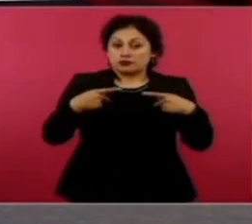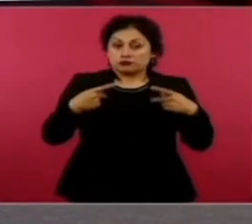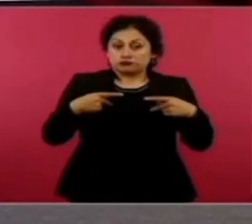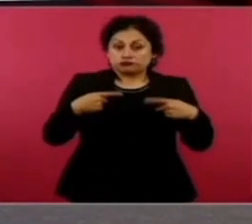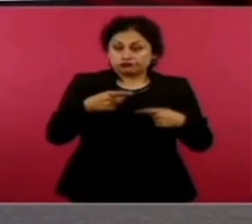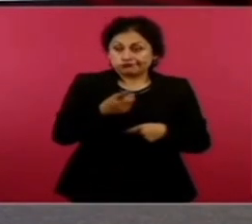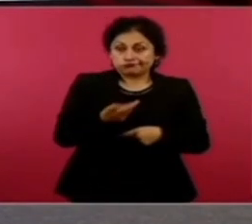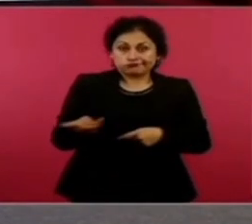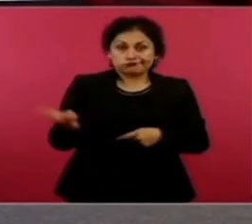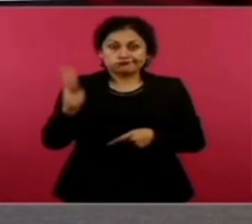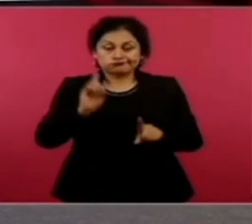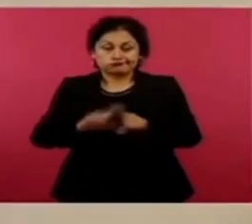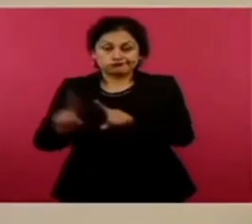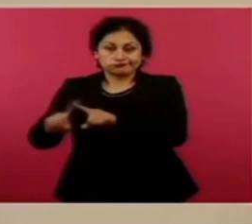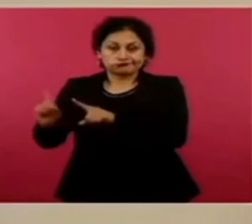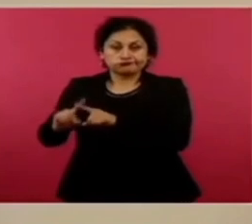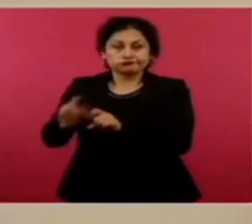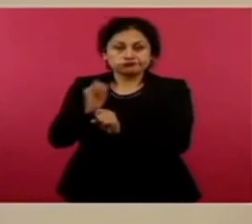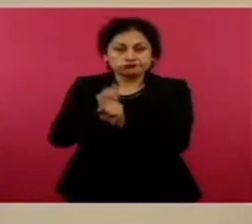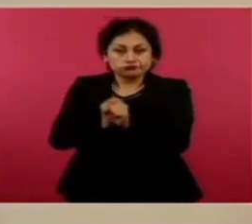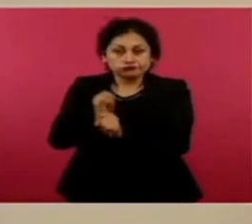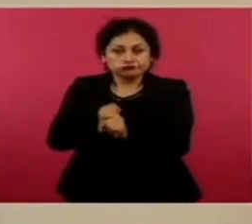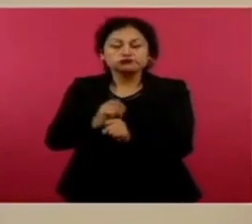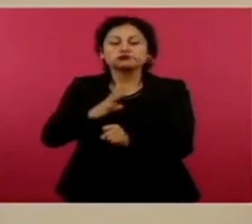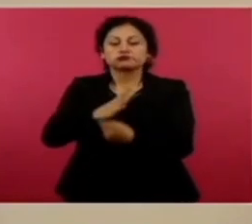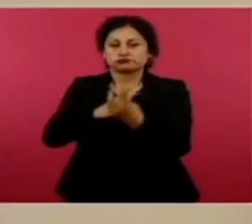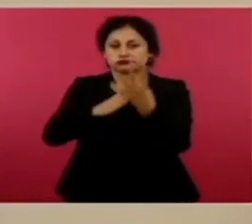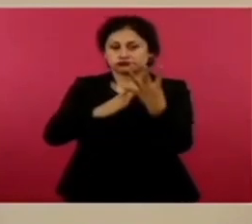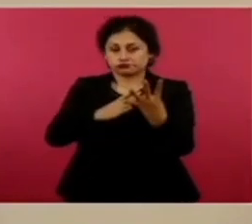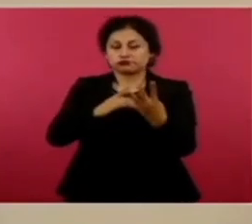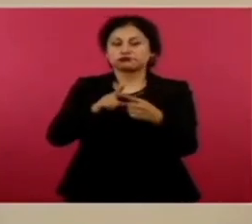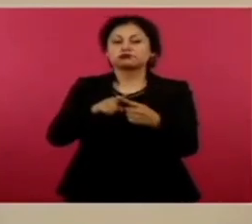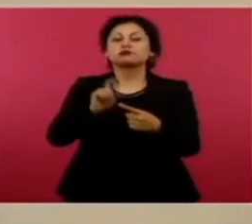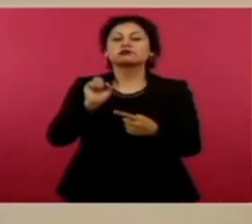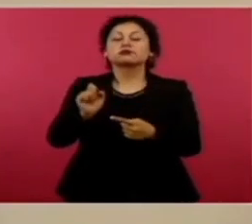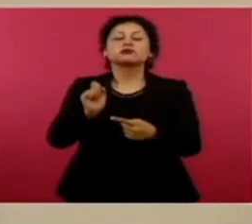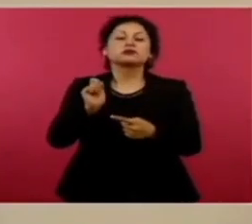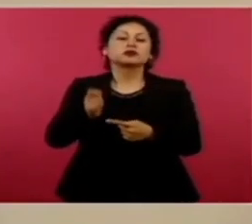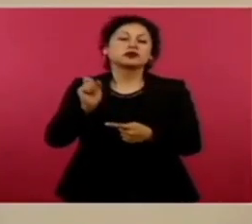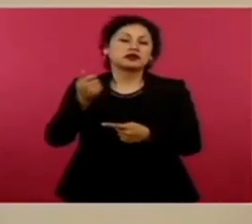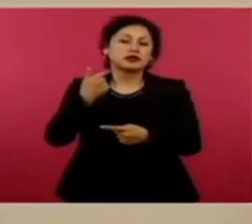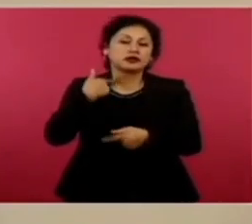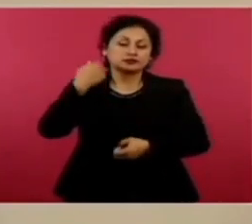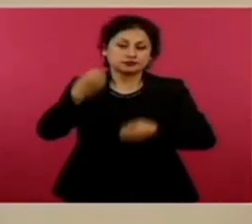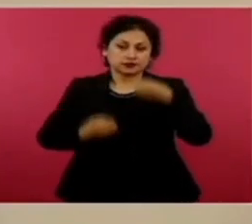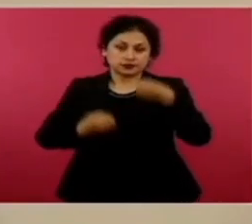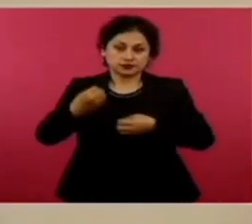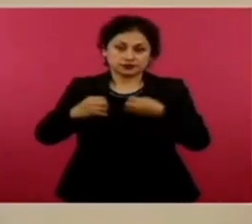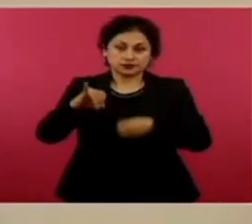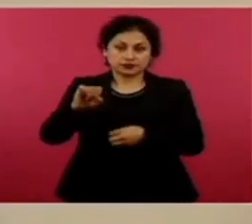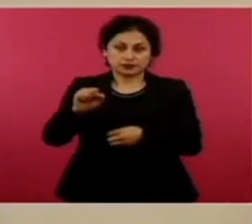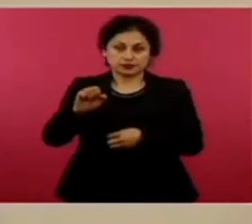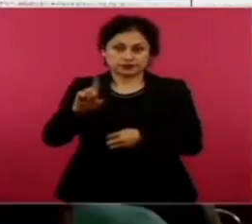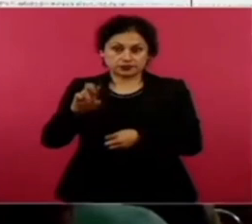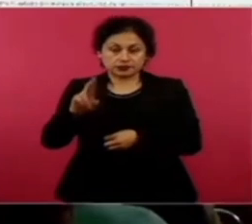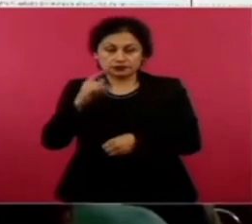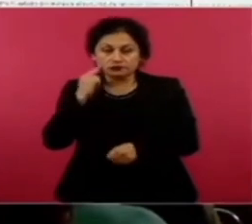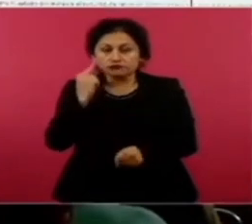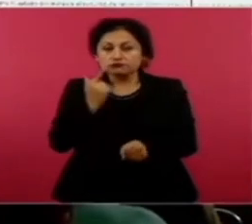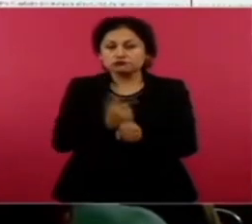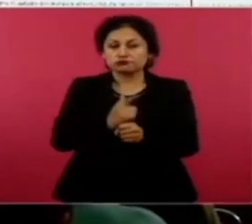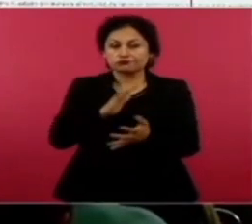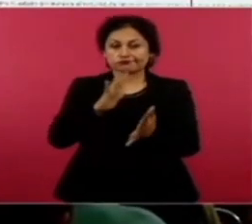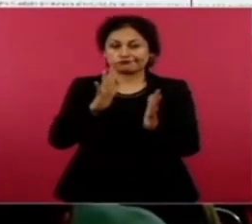por el Departamento del Tesoro de los Estados Unidos en mayo de 2019, donde se señala la estructura de este